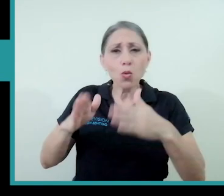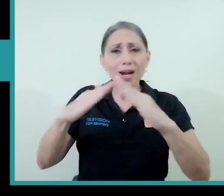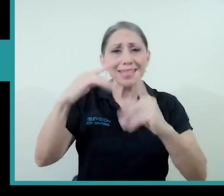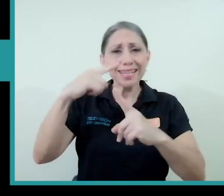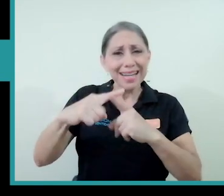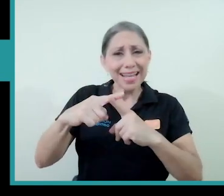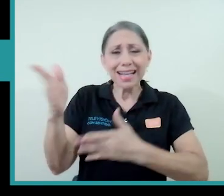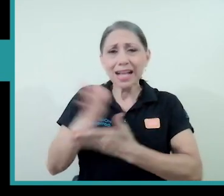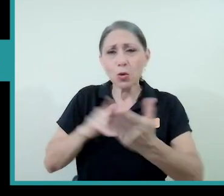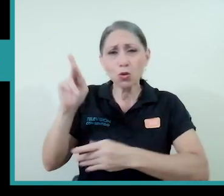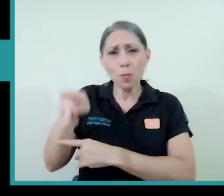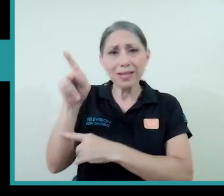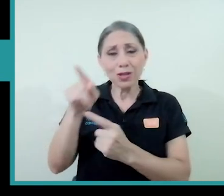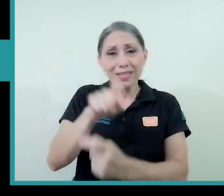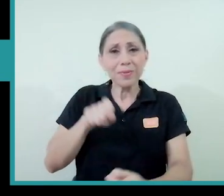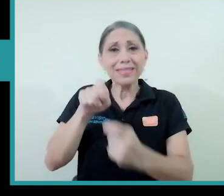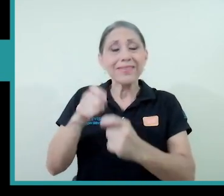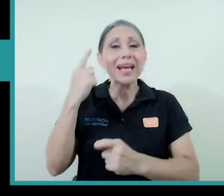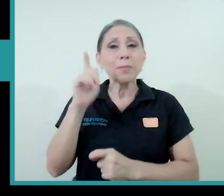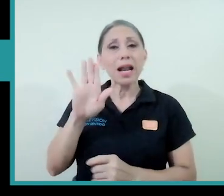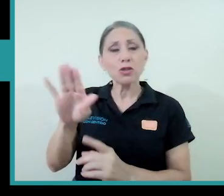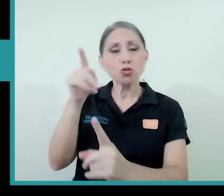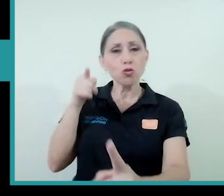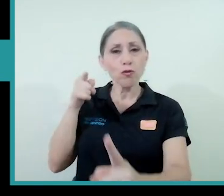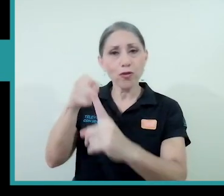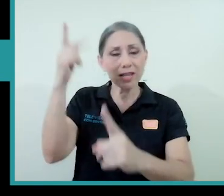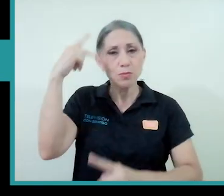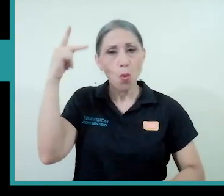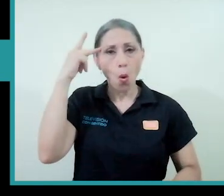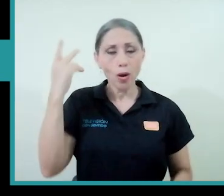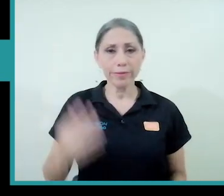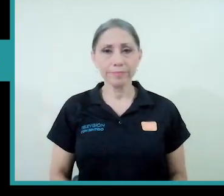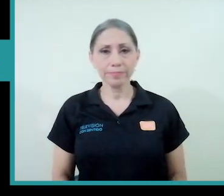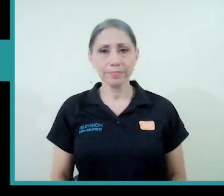muy específicas para sus fines políticos.